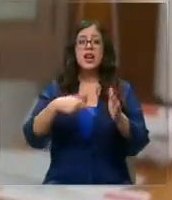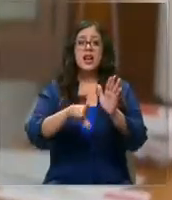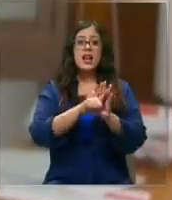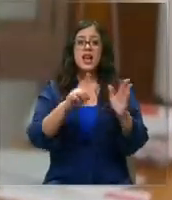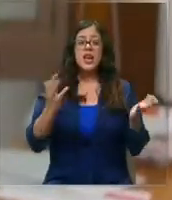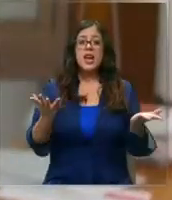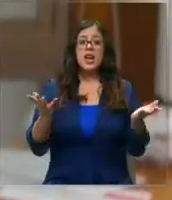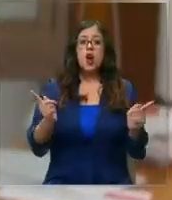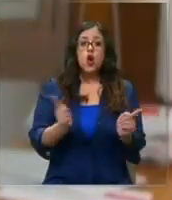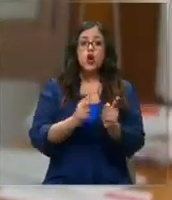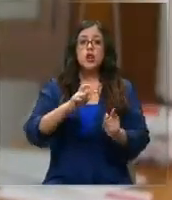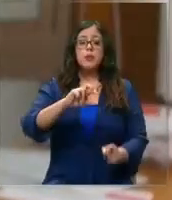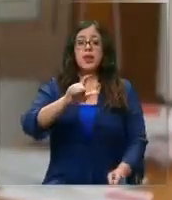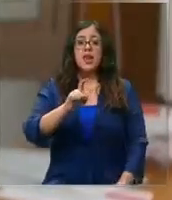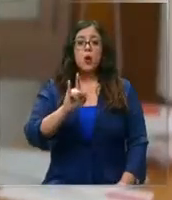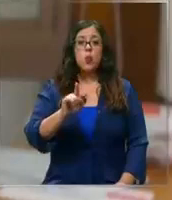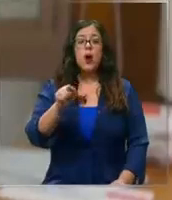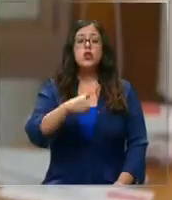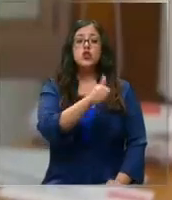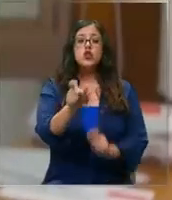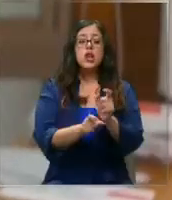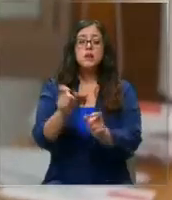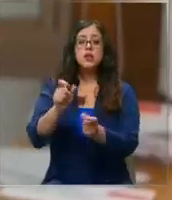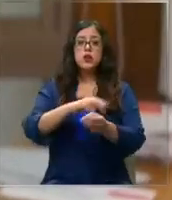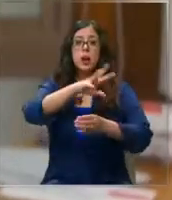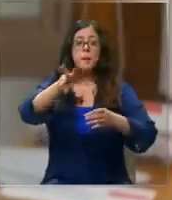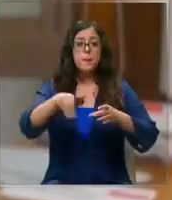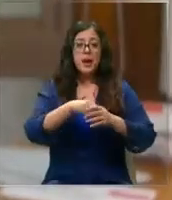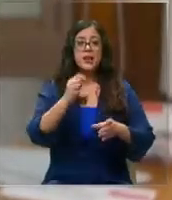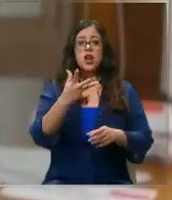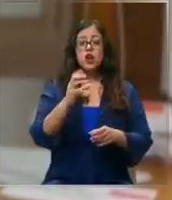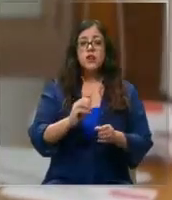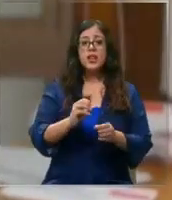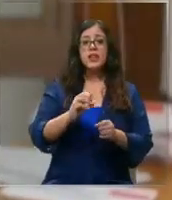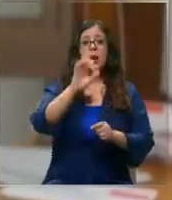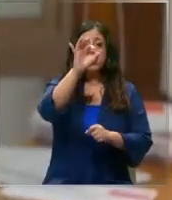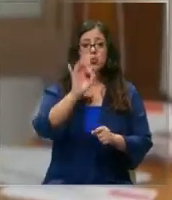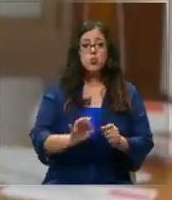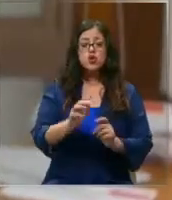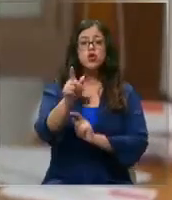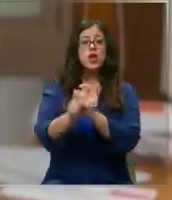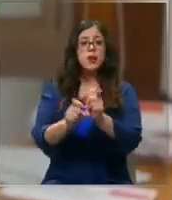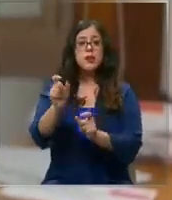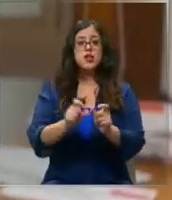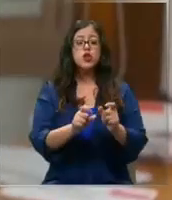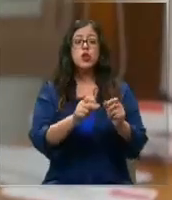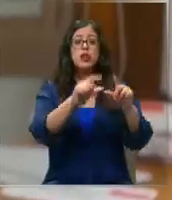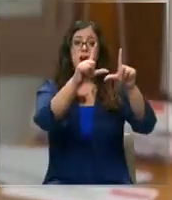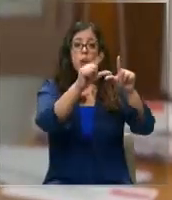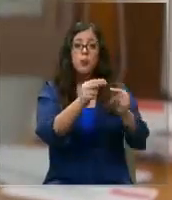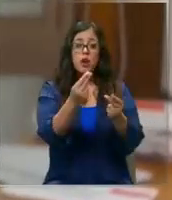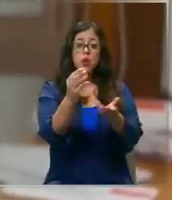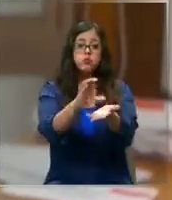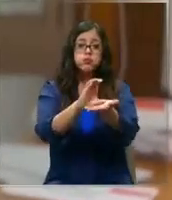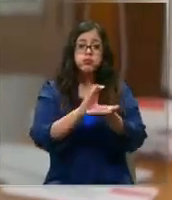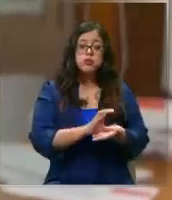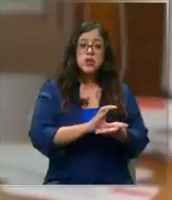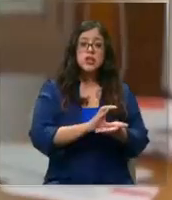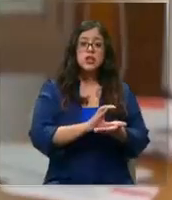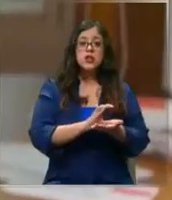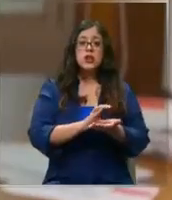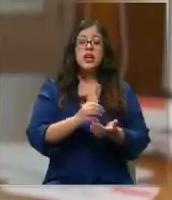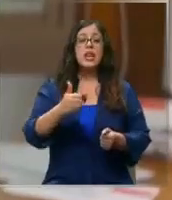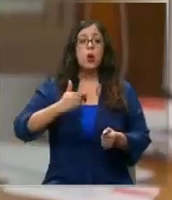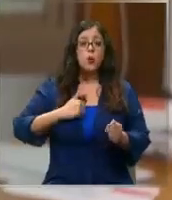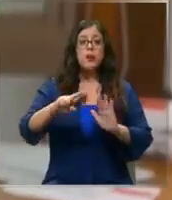corta de la PGU, todas las personas que pertenezcan al 90% de la población de menores ingresos y que cumplan los requisitos van a